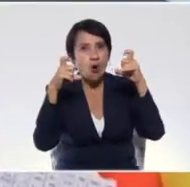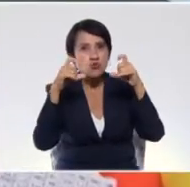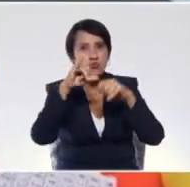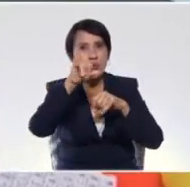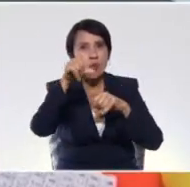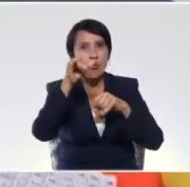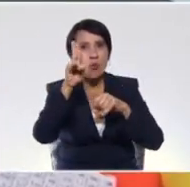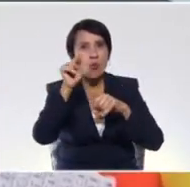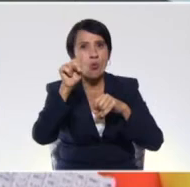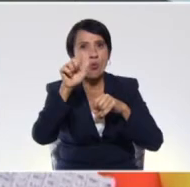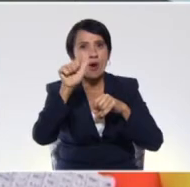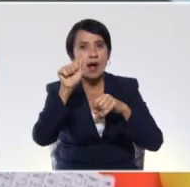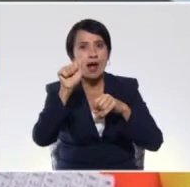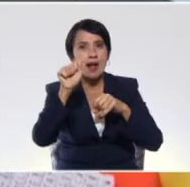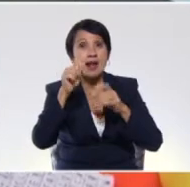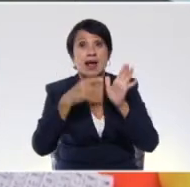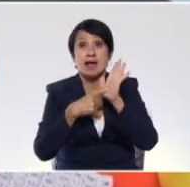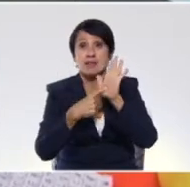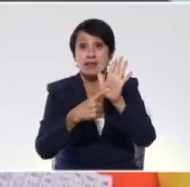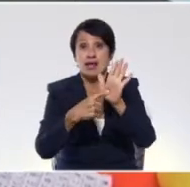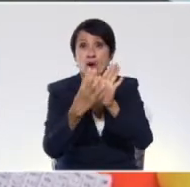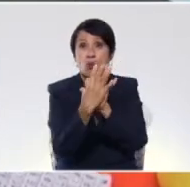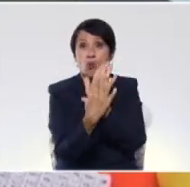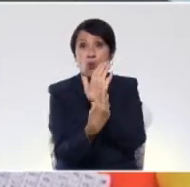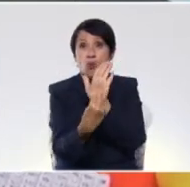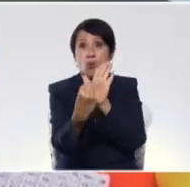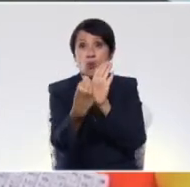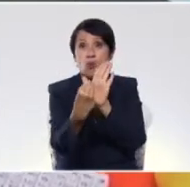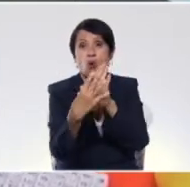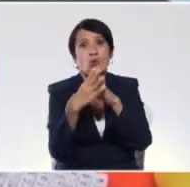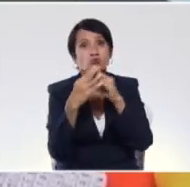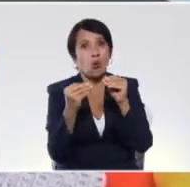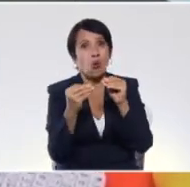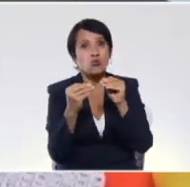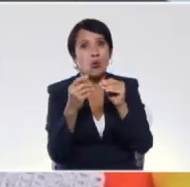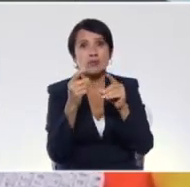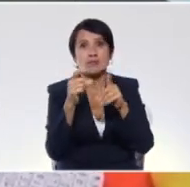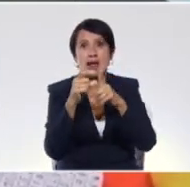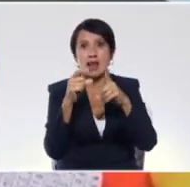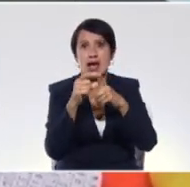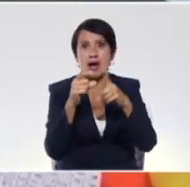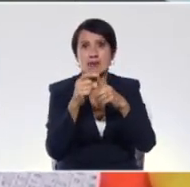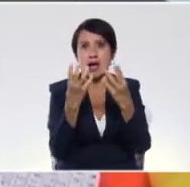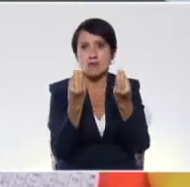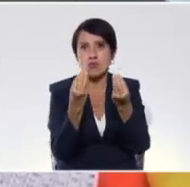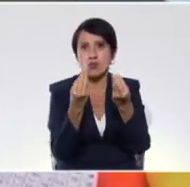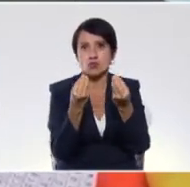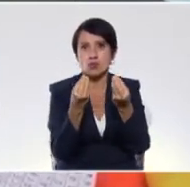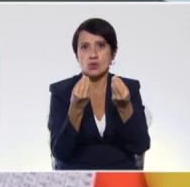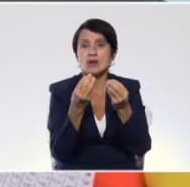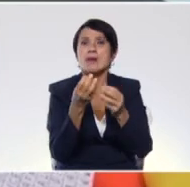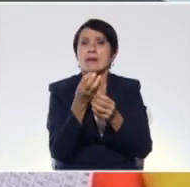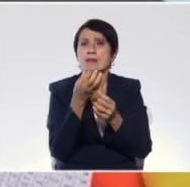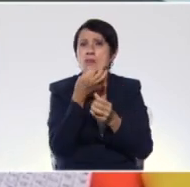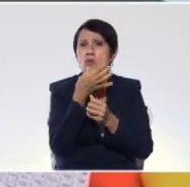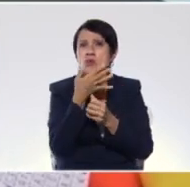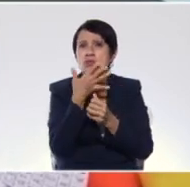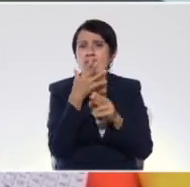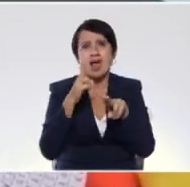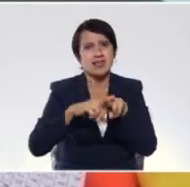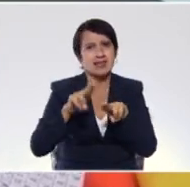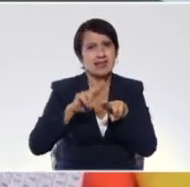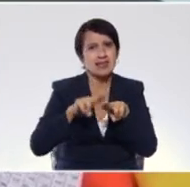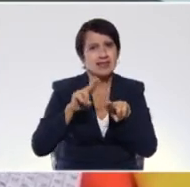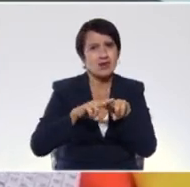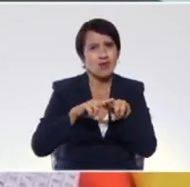que el ejemplo dice más que mil palabras. Vean qué bonito se ve ese niño